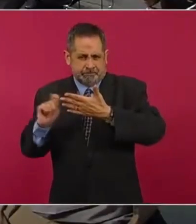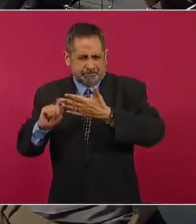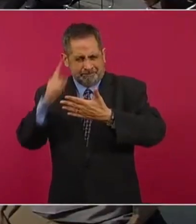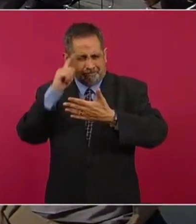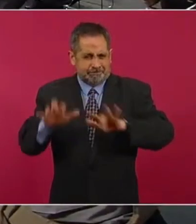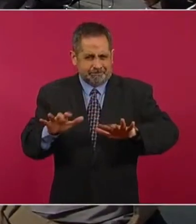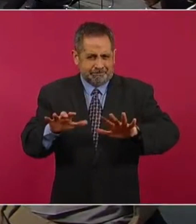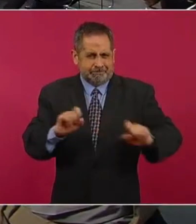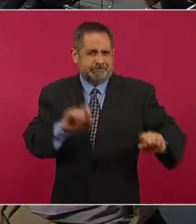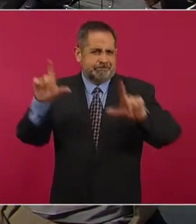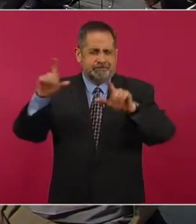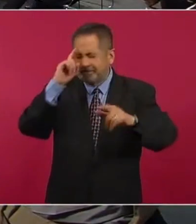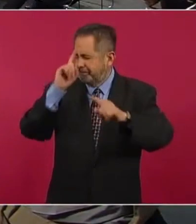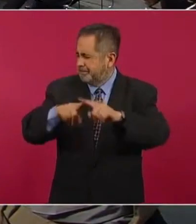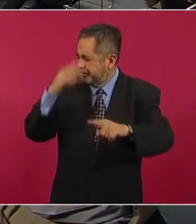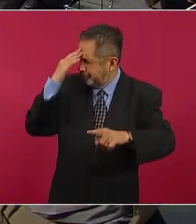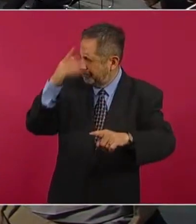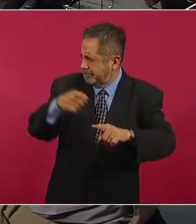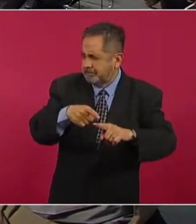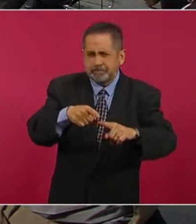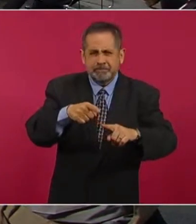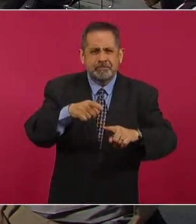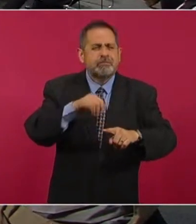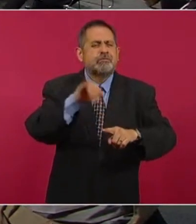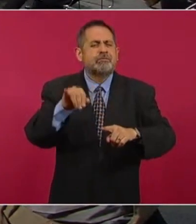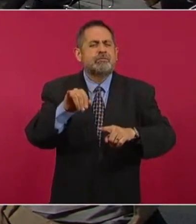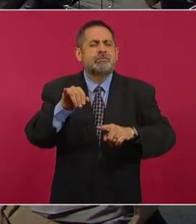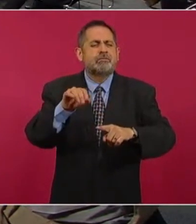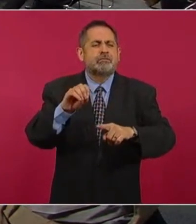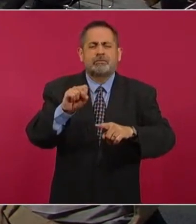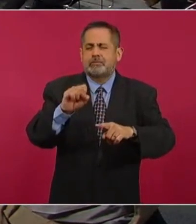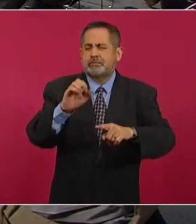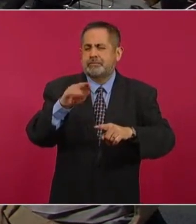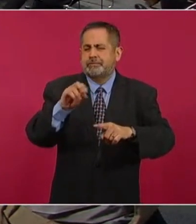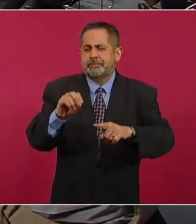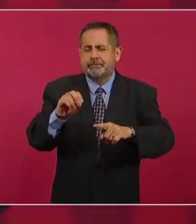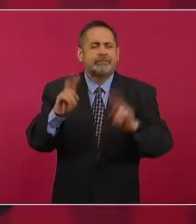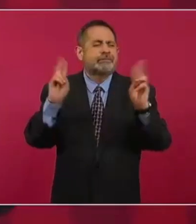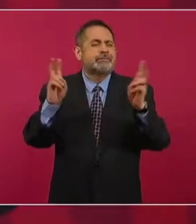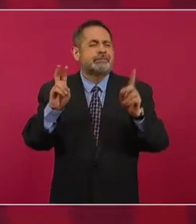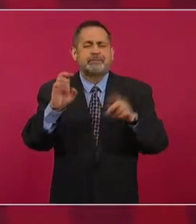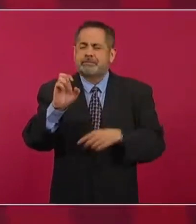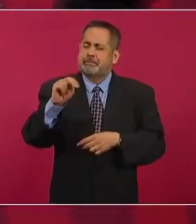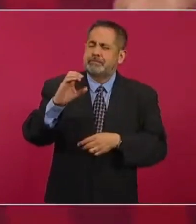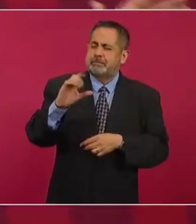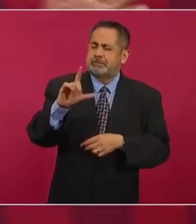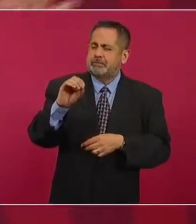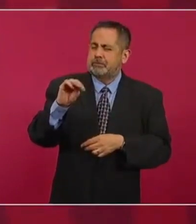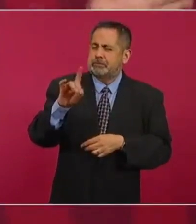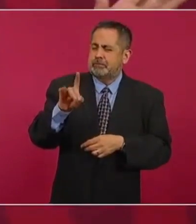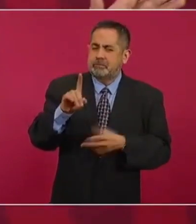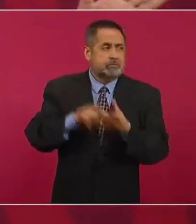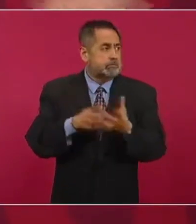En ciclomedia. Estaba Josefina, creo, Vázquez Mota. En ciclomedia. En ciclomedia. Eso no hay nada,